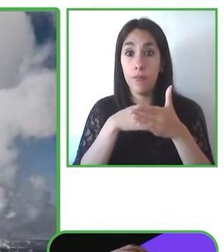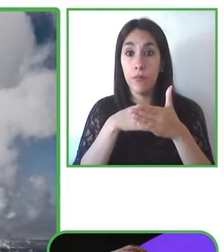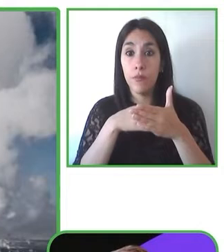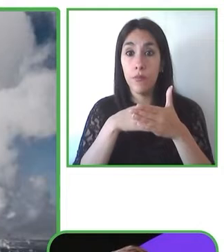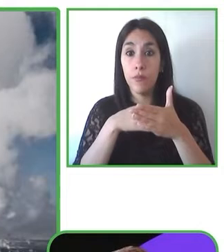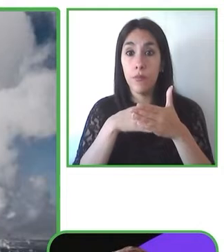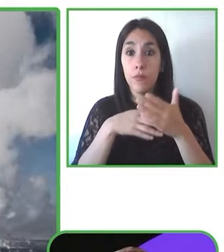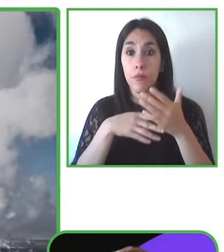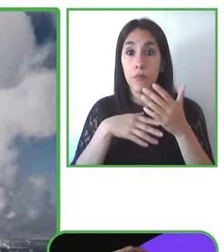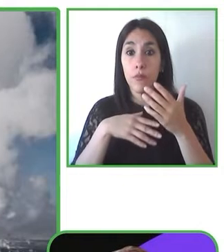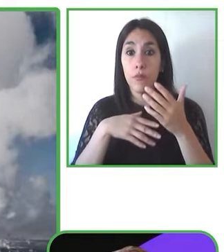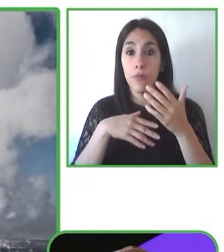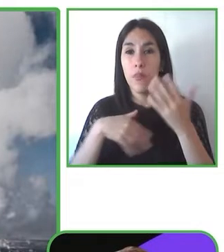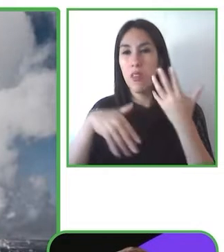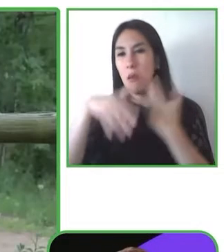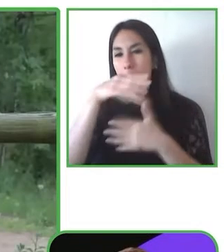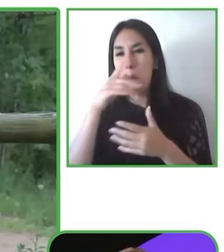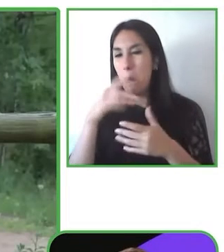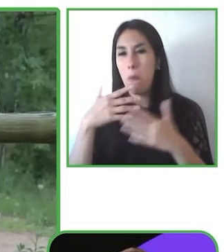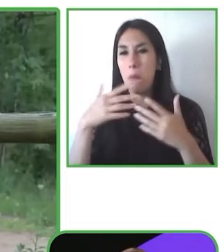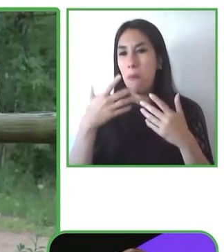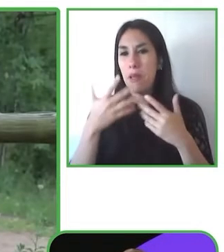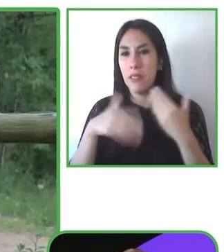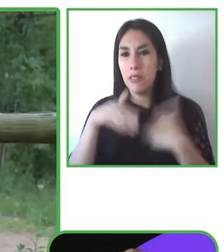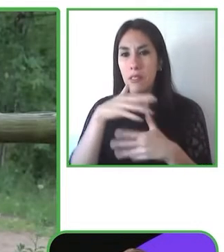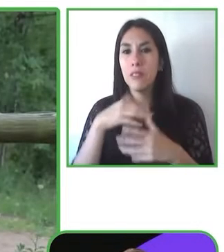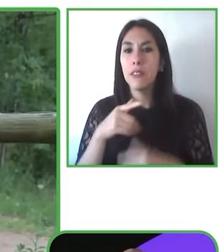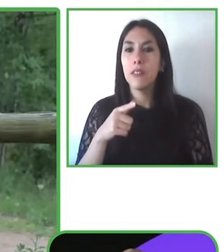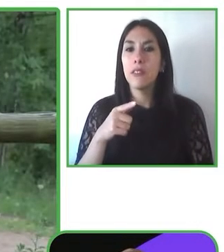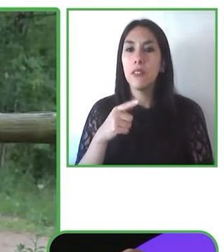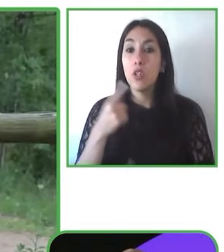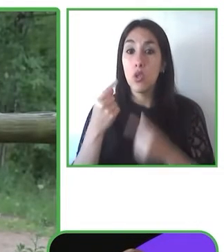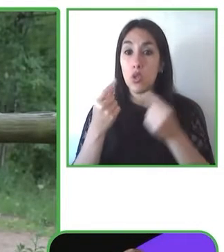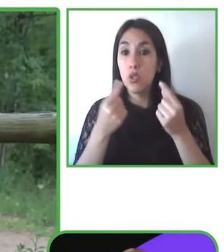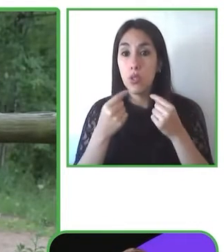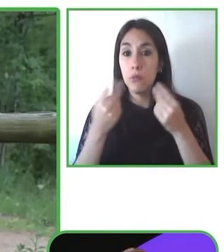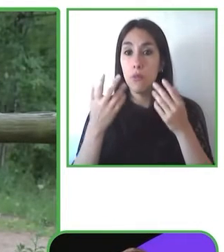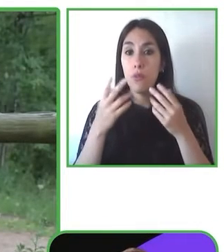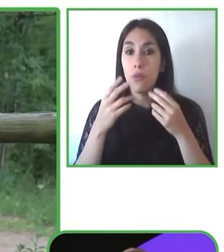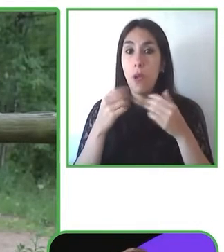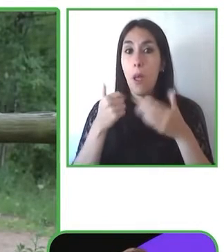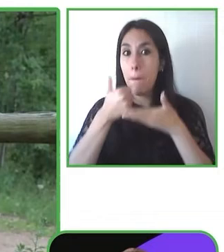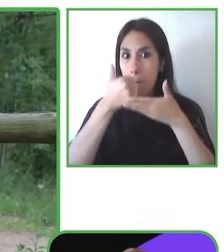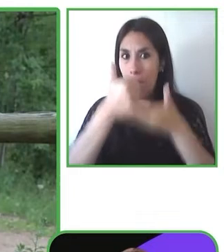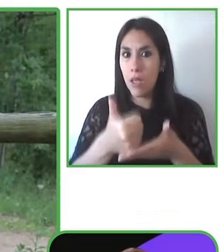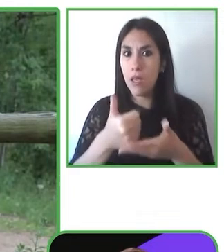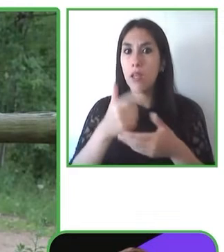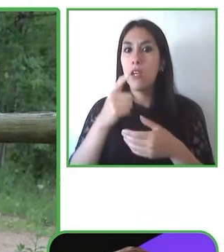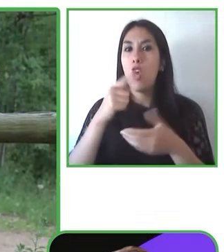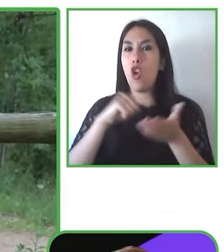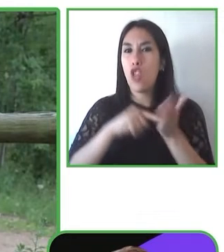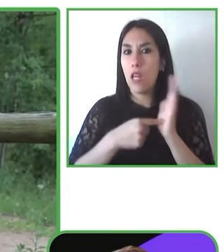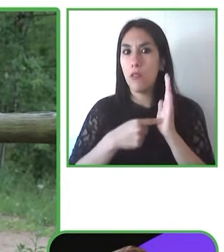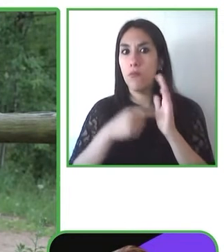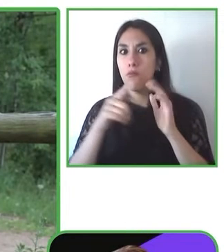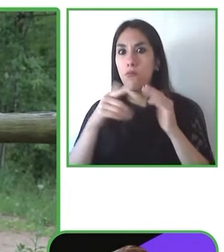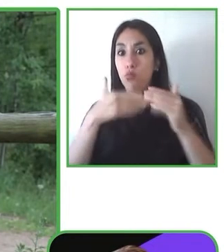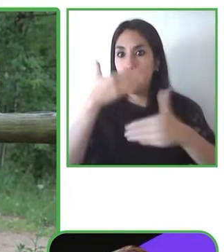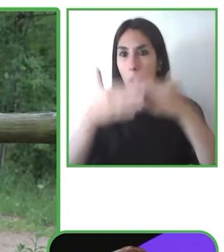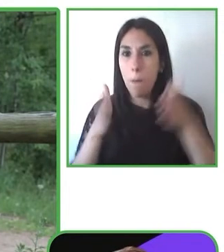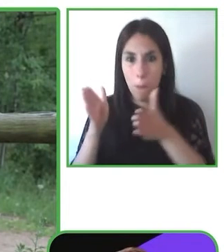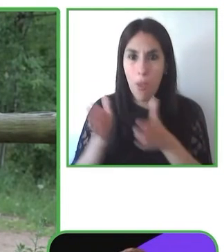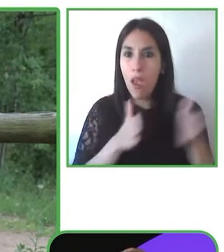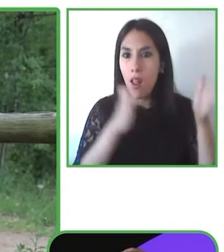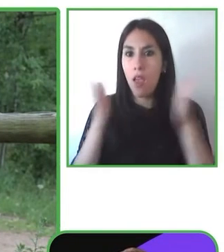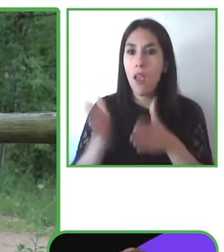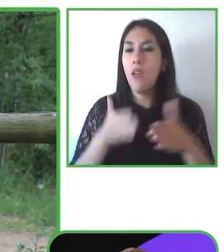que nos puedan ayudar a mejorar el tema de la accesibilidad. La baja accesibilidad es una